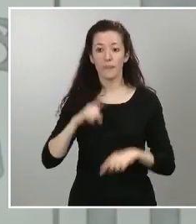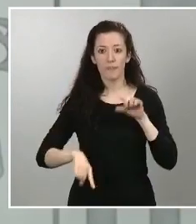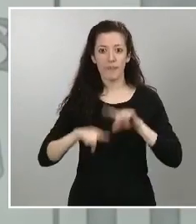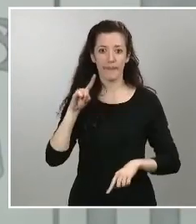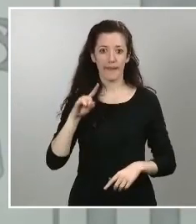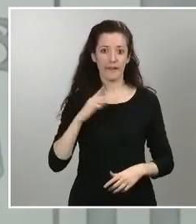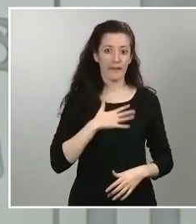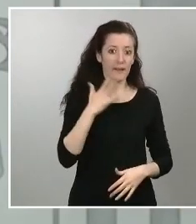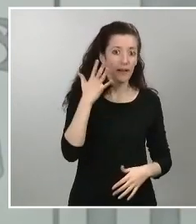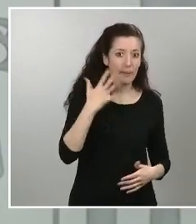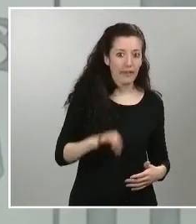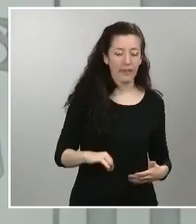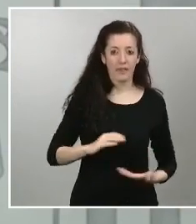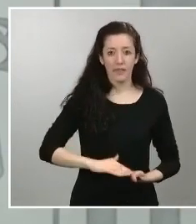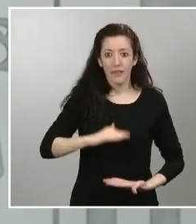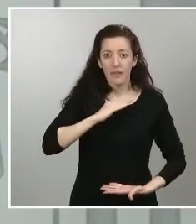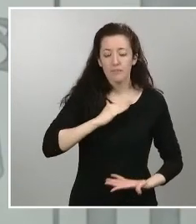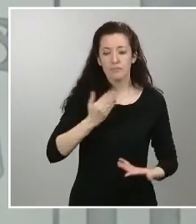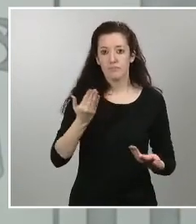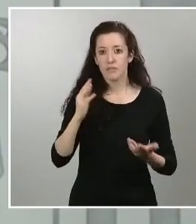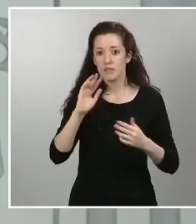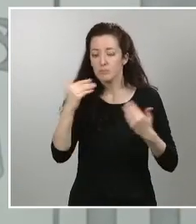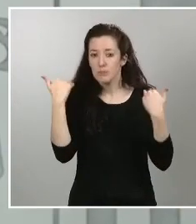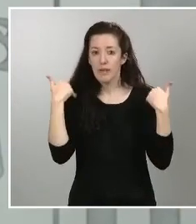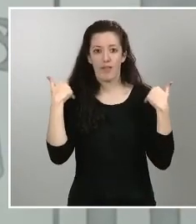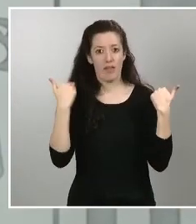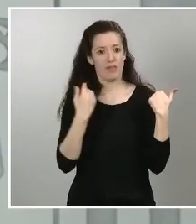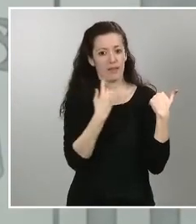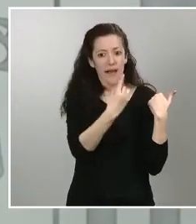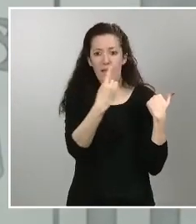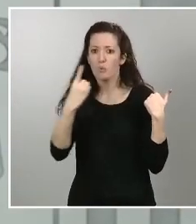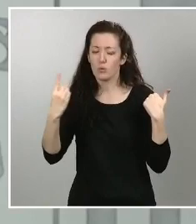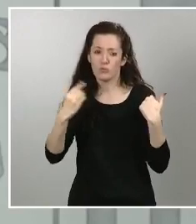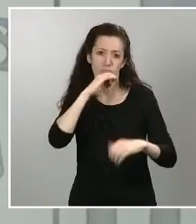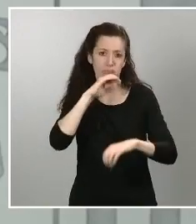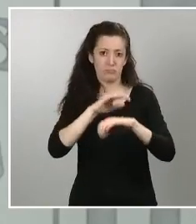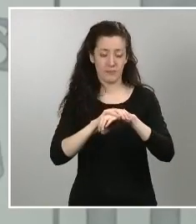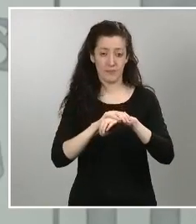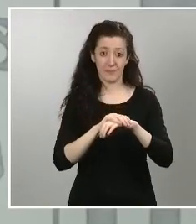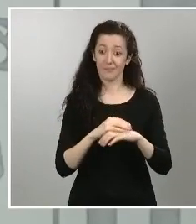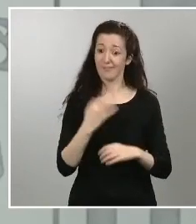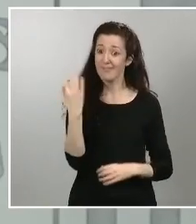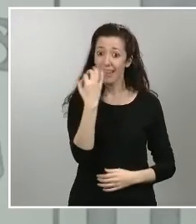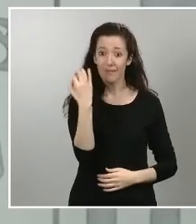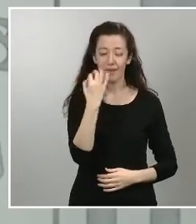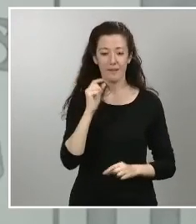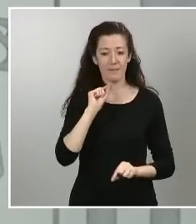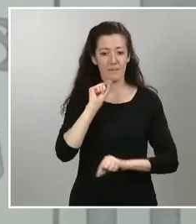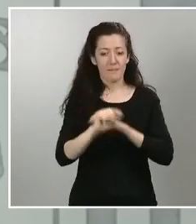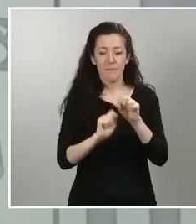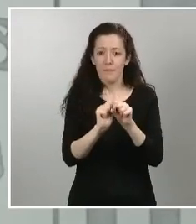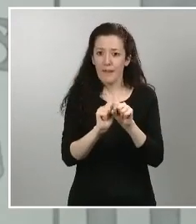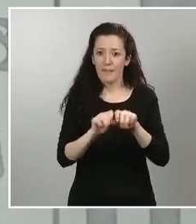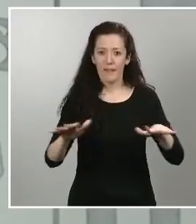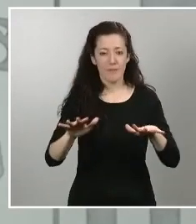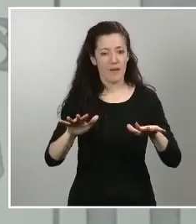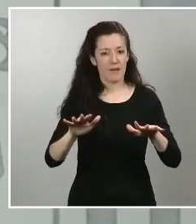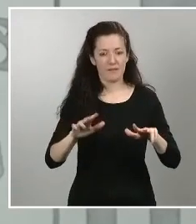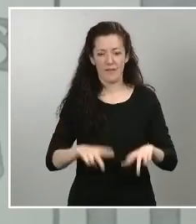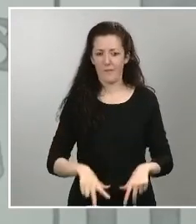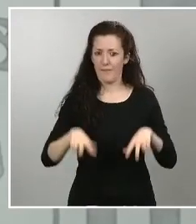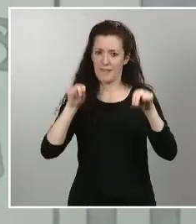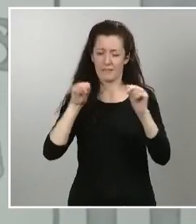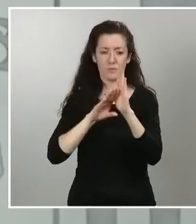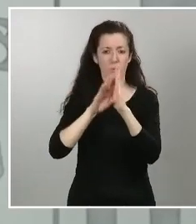la solución definitiva a este problema como es pasar este pico esta pandemia doblegar la curva e intentar entre todos